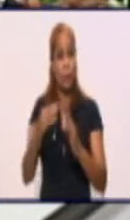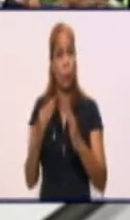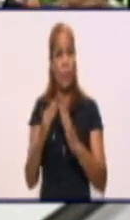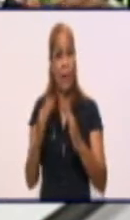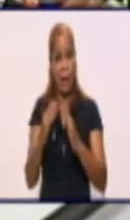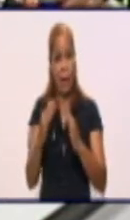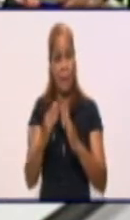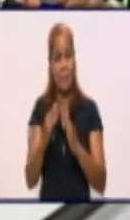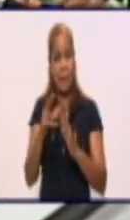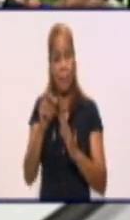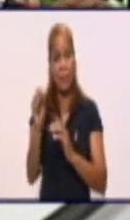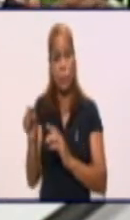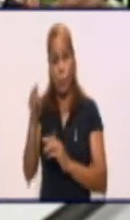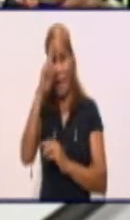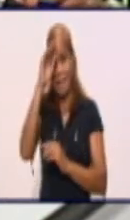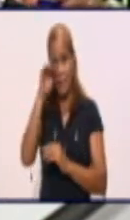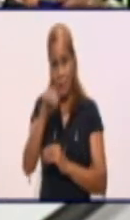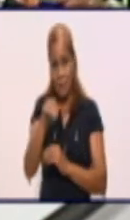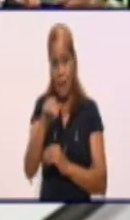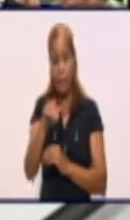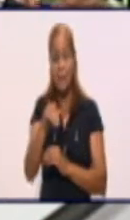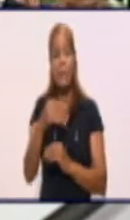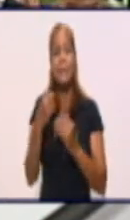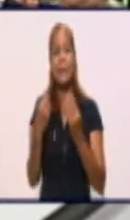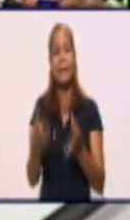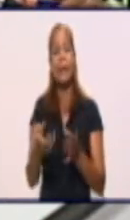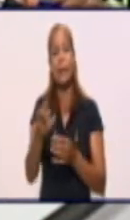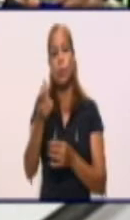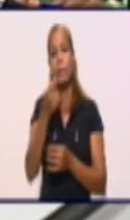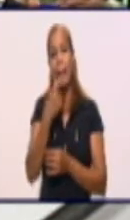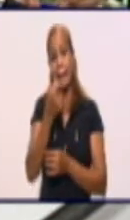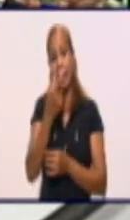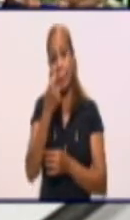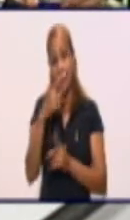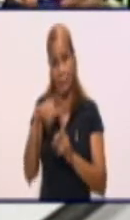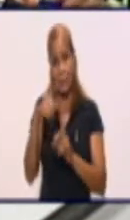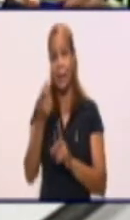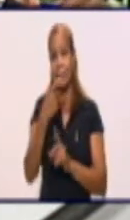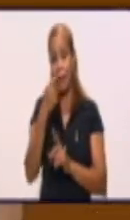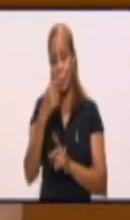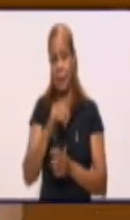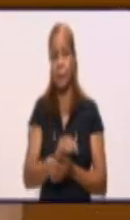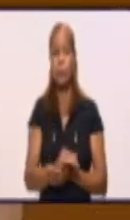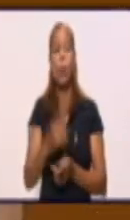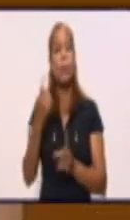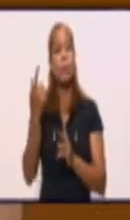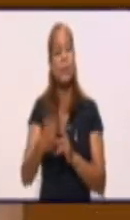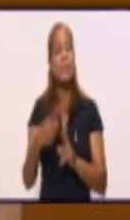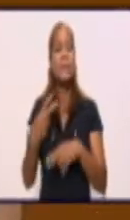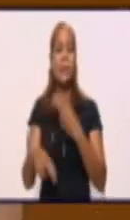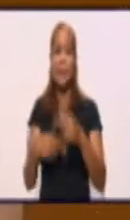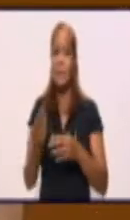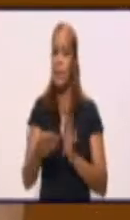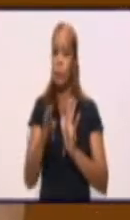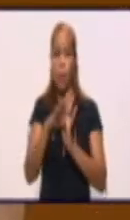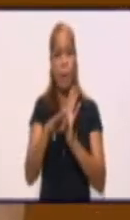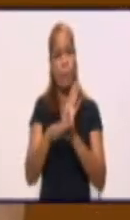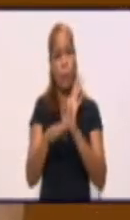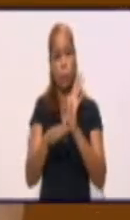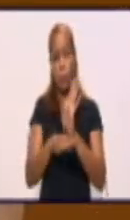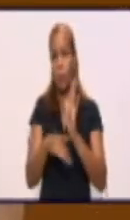las viviendas. Es decir, que se están aplicando los protocolos establecidos. Pero realmente esto depende de la